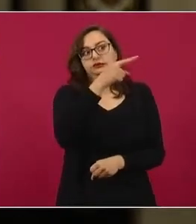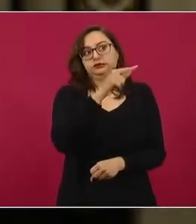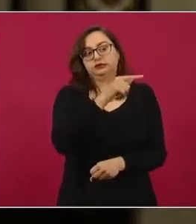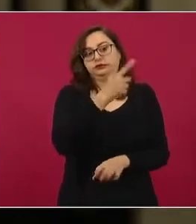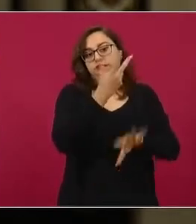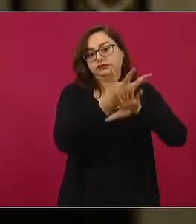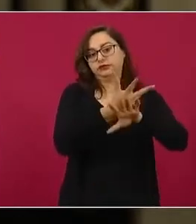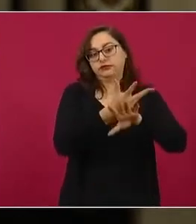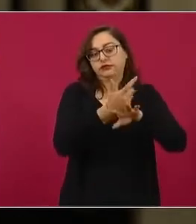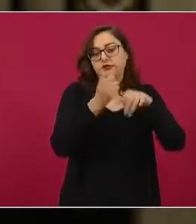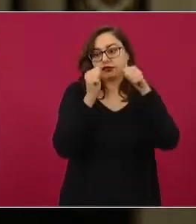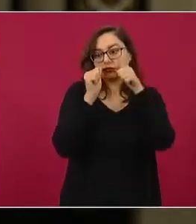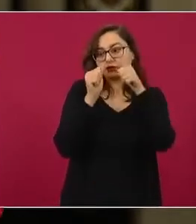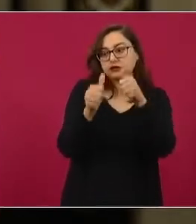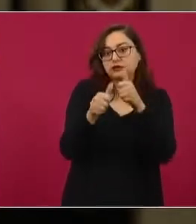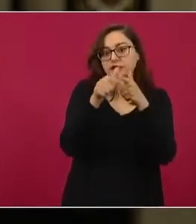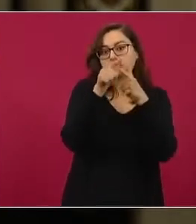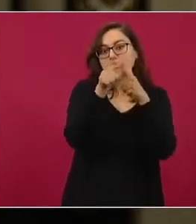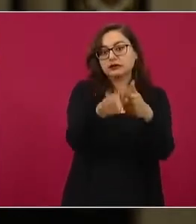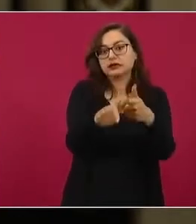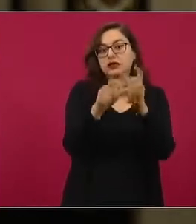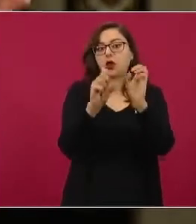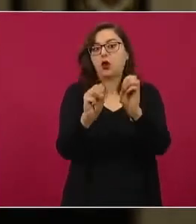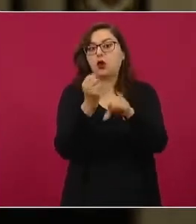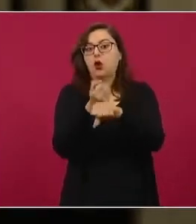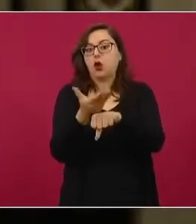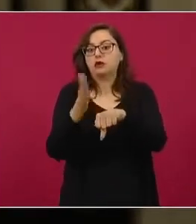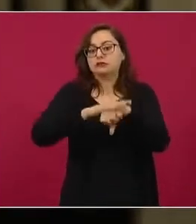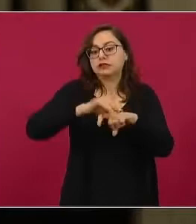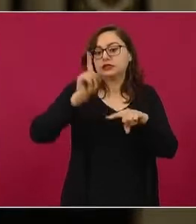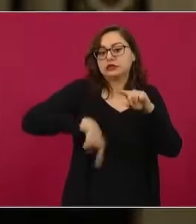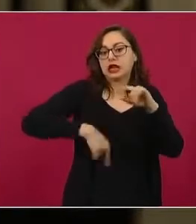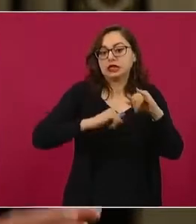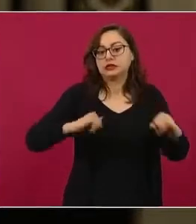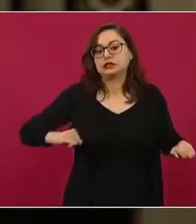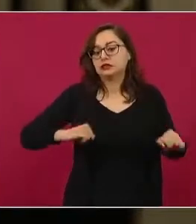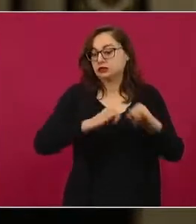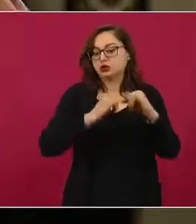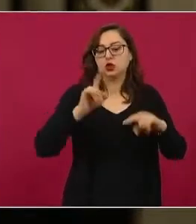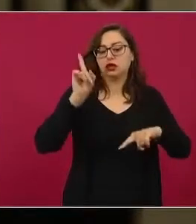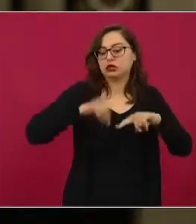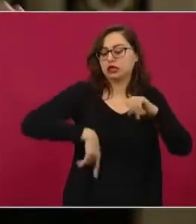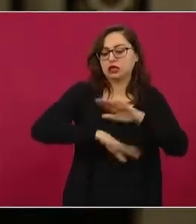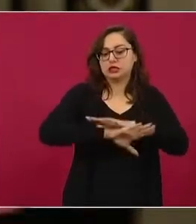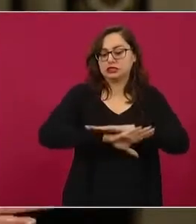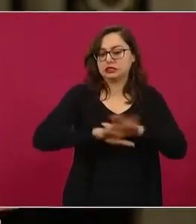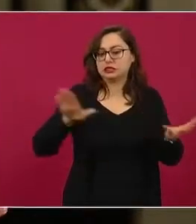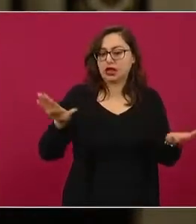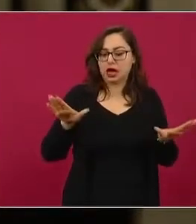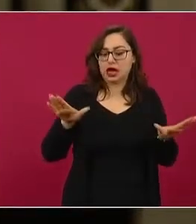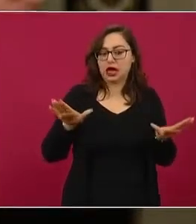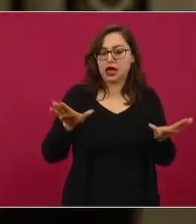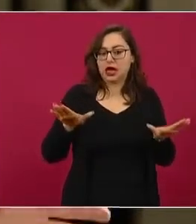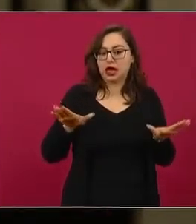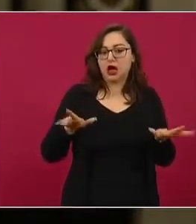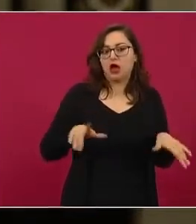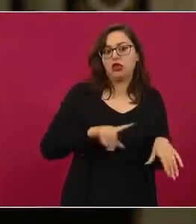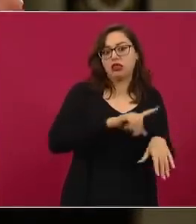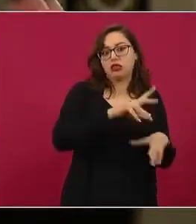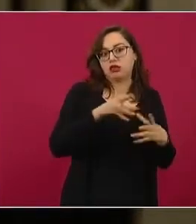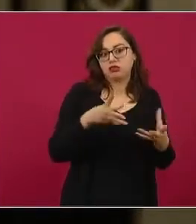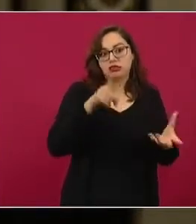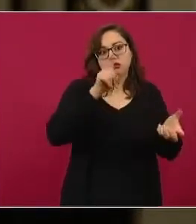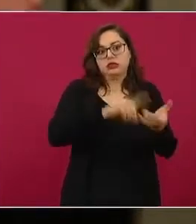a hacer parte de la simplificación administrativa para quitar ese instituto, eliminarlo y formar